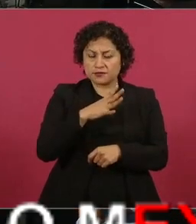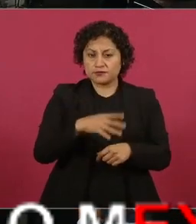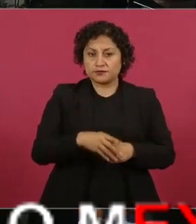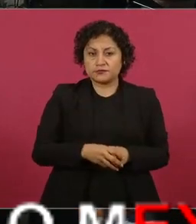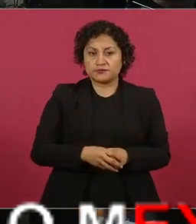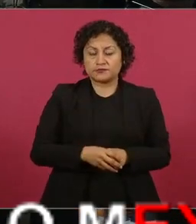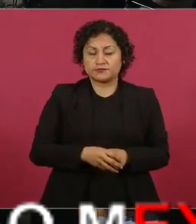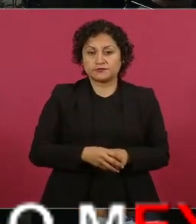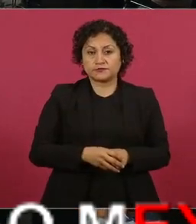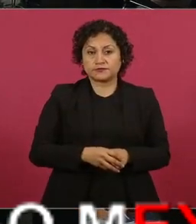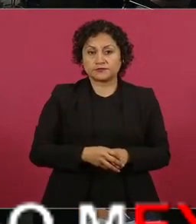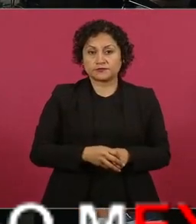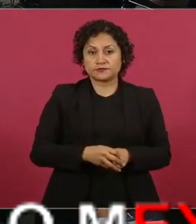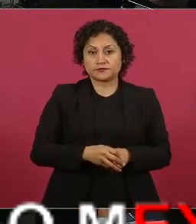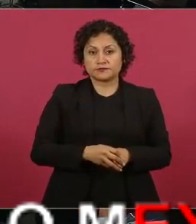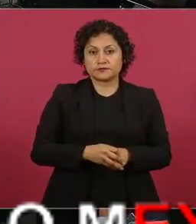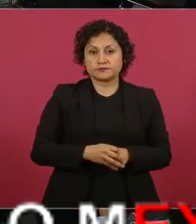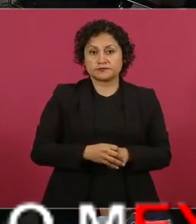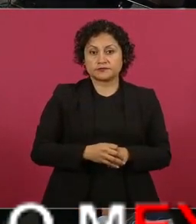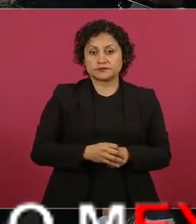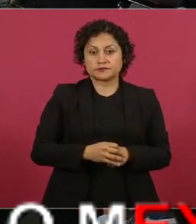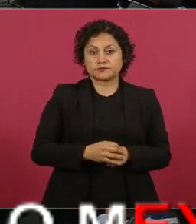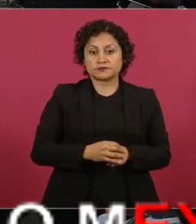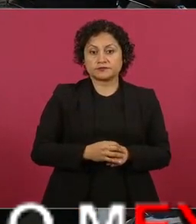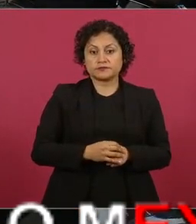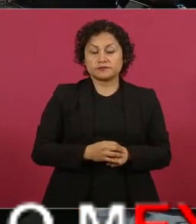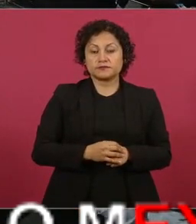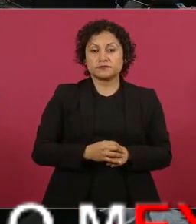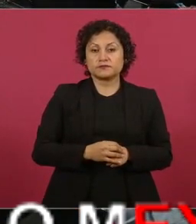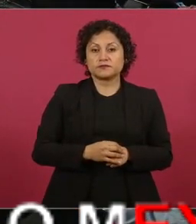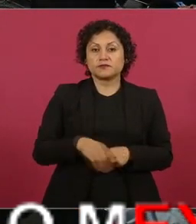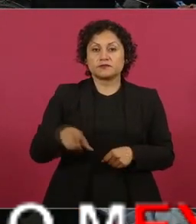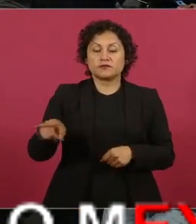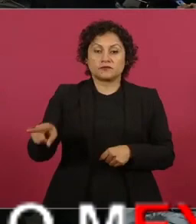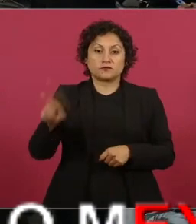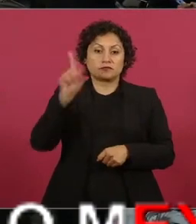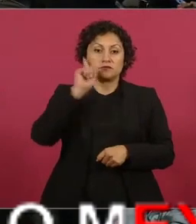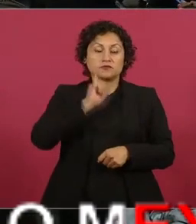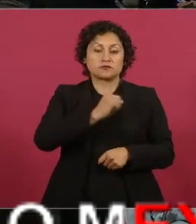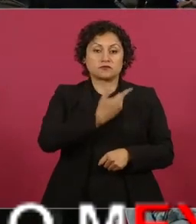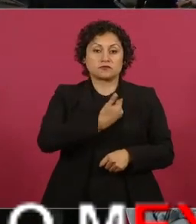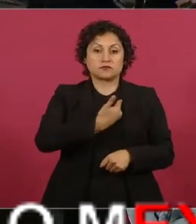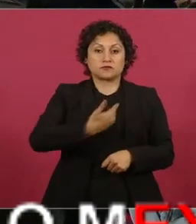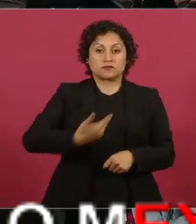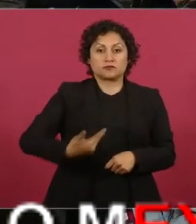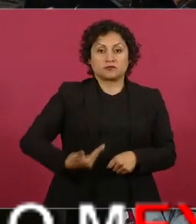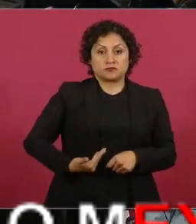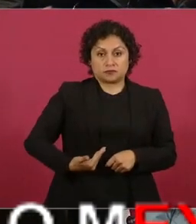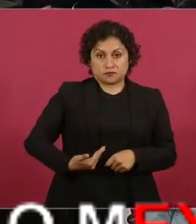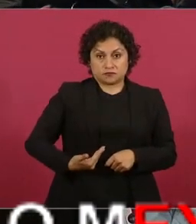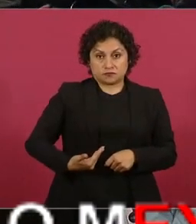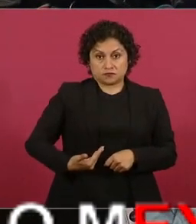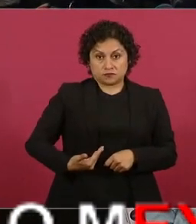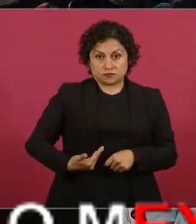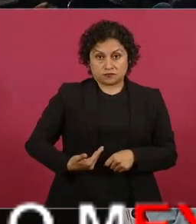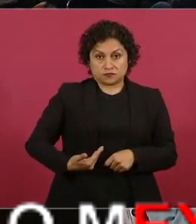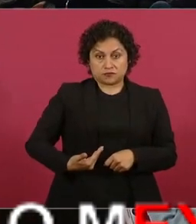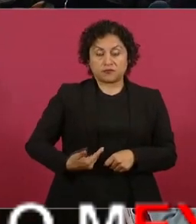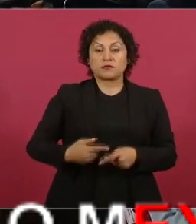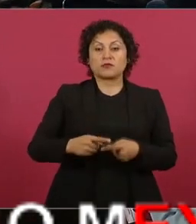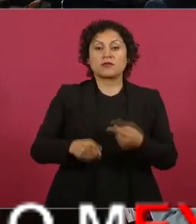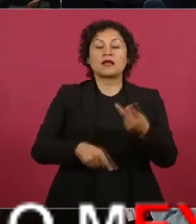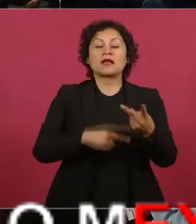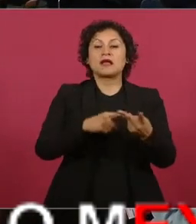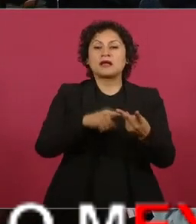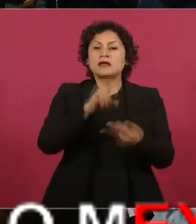la presidenta. Y también un